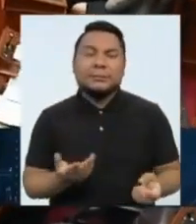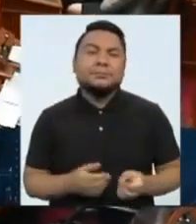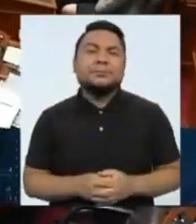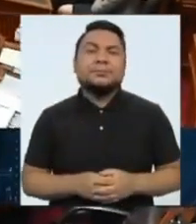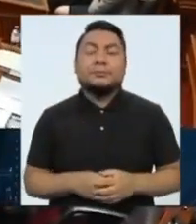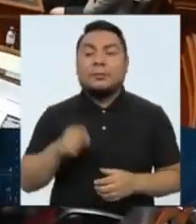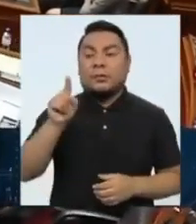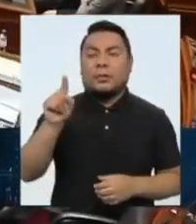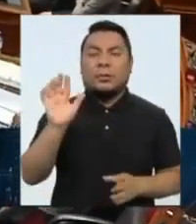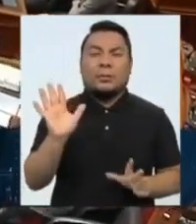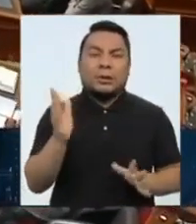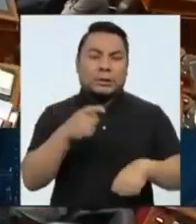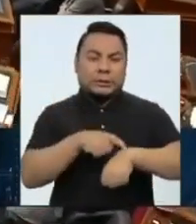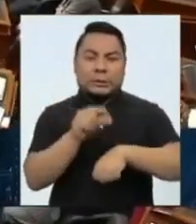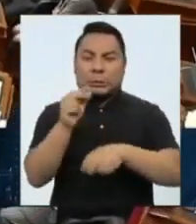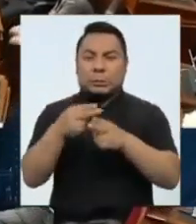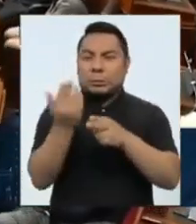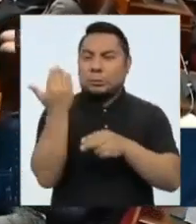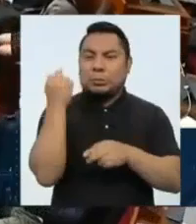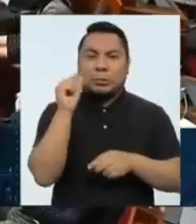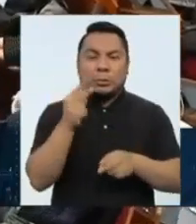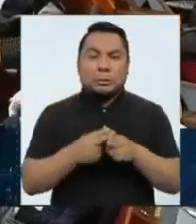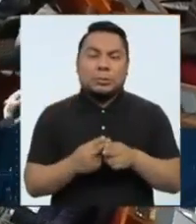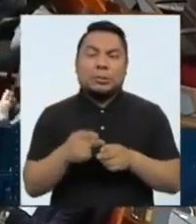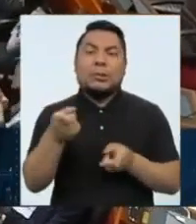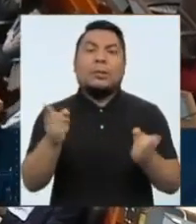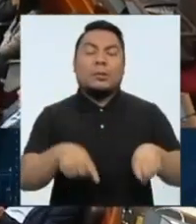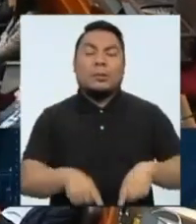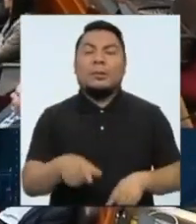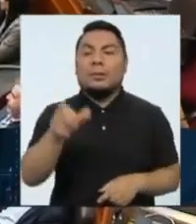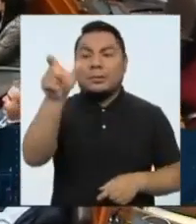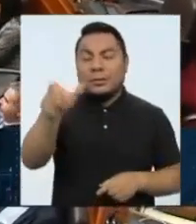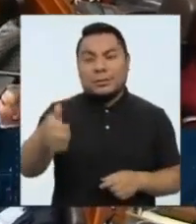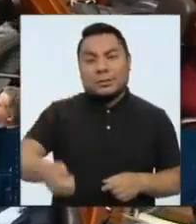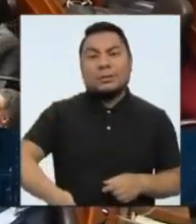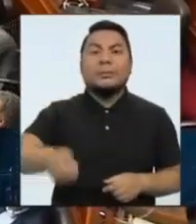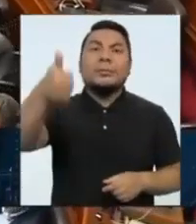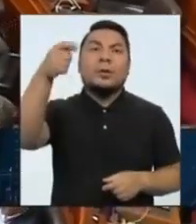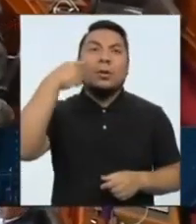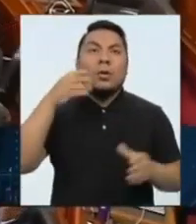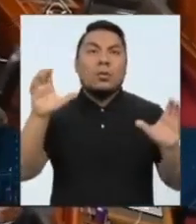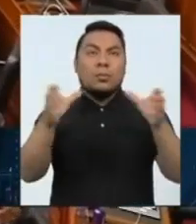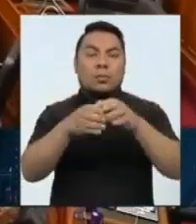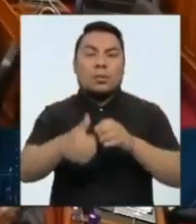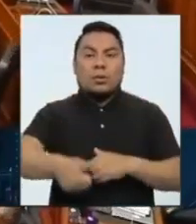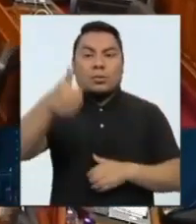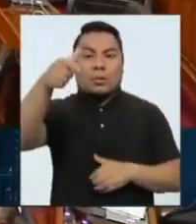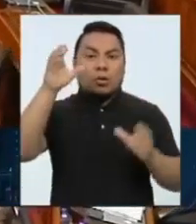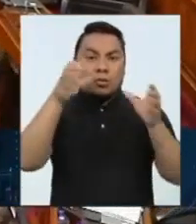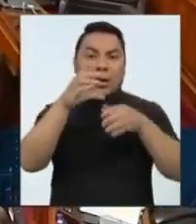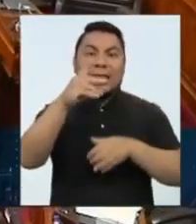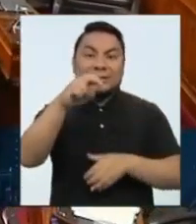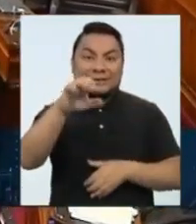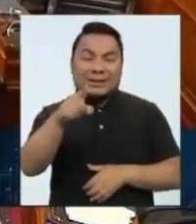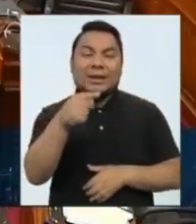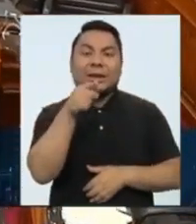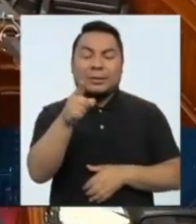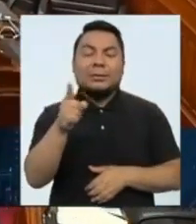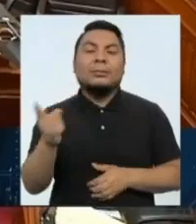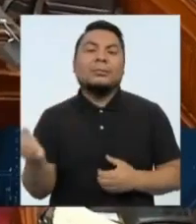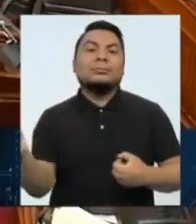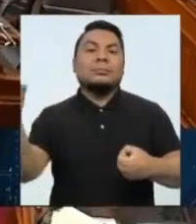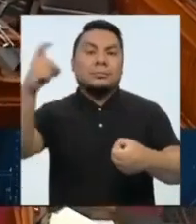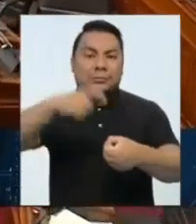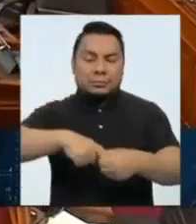que hace algunos minutos, cuando el Presidente del Congreso, Daniel Salaverri, se reincorporó